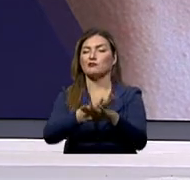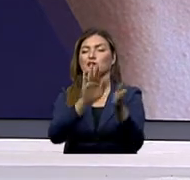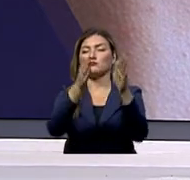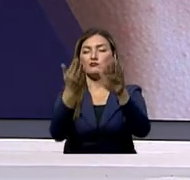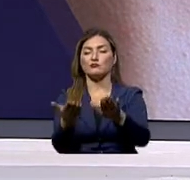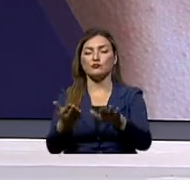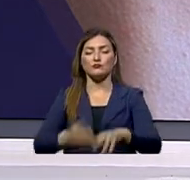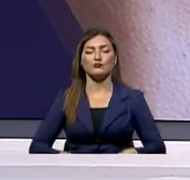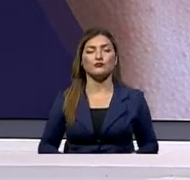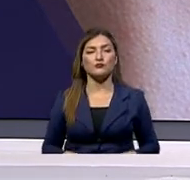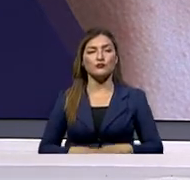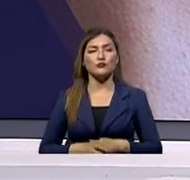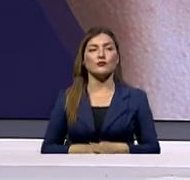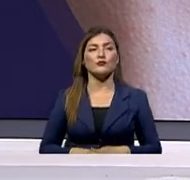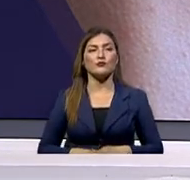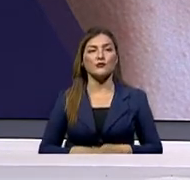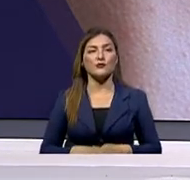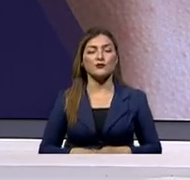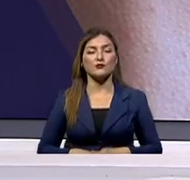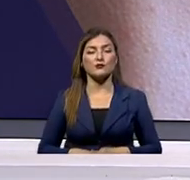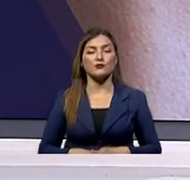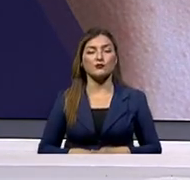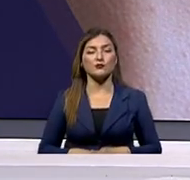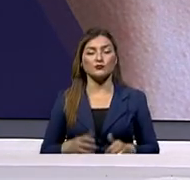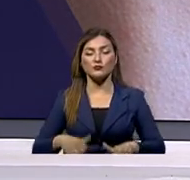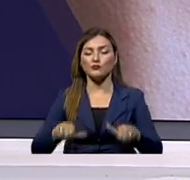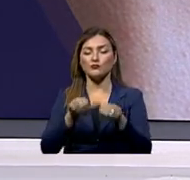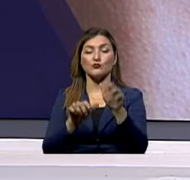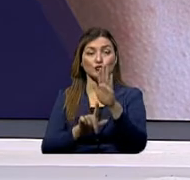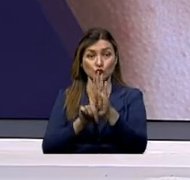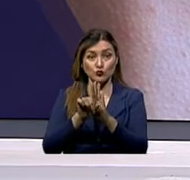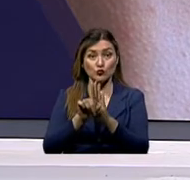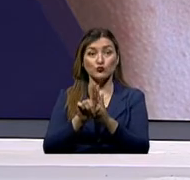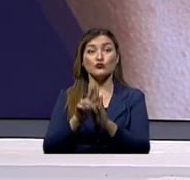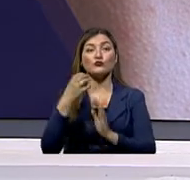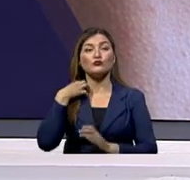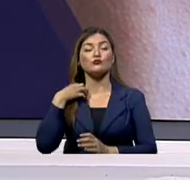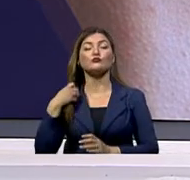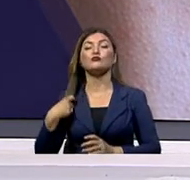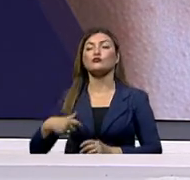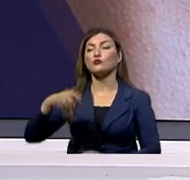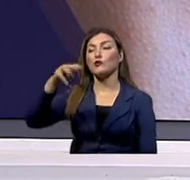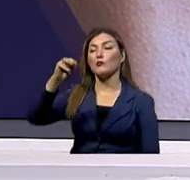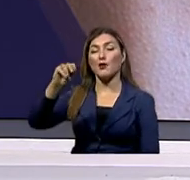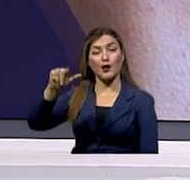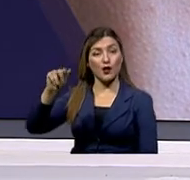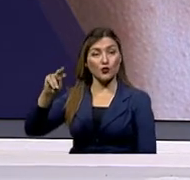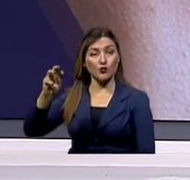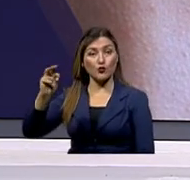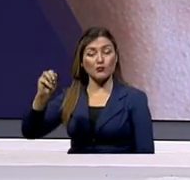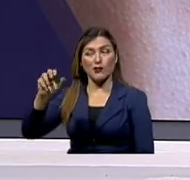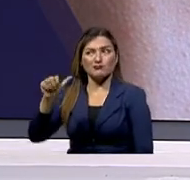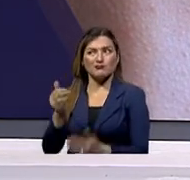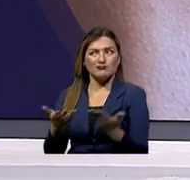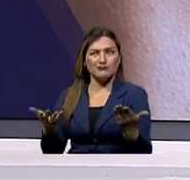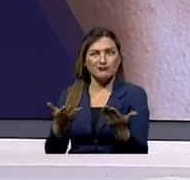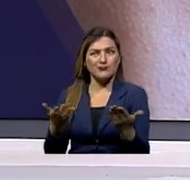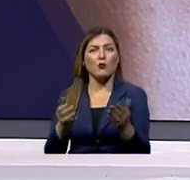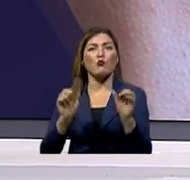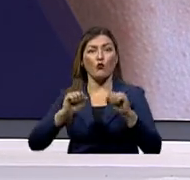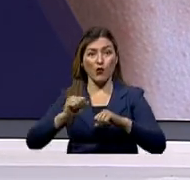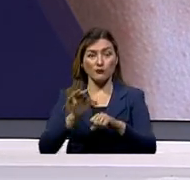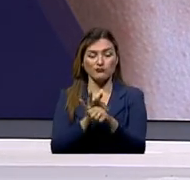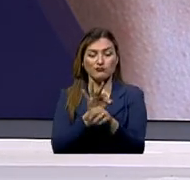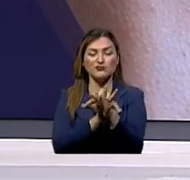terminar en muerte. Vean ustedes que en estas áreas que se pueden desarrollar, digamos los melanomas, usualmente son áreas que pueden estar pigmentadas